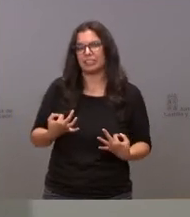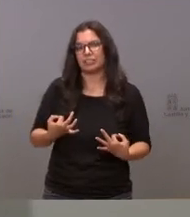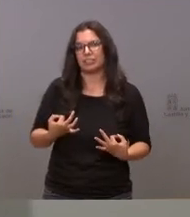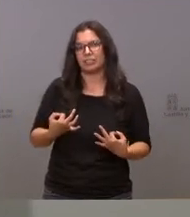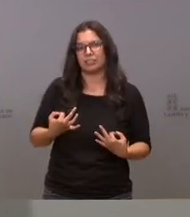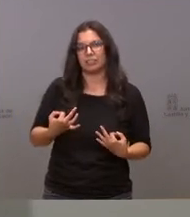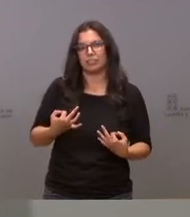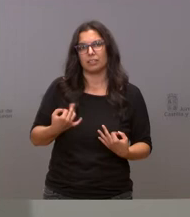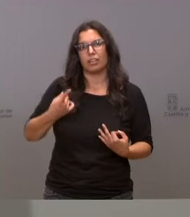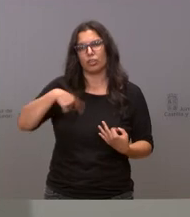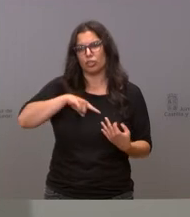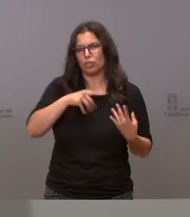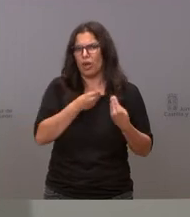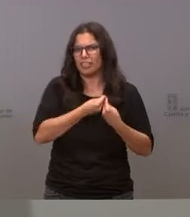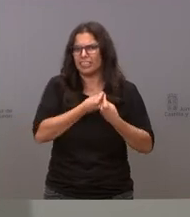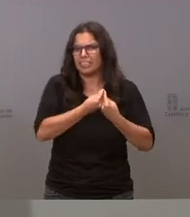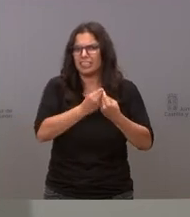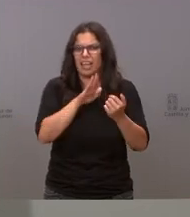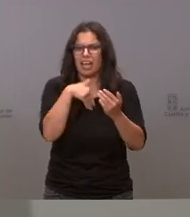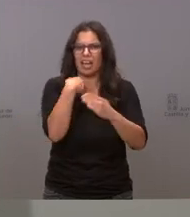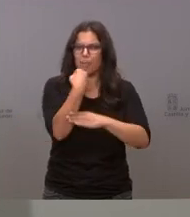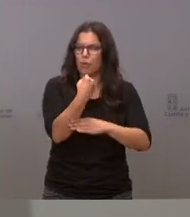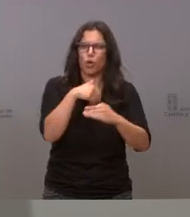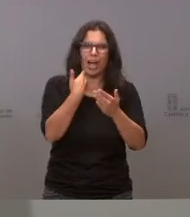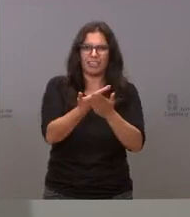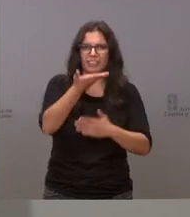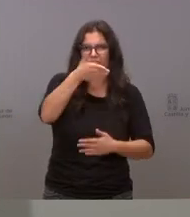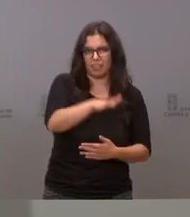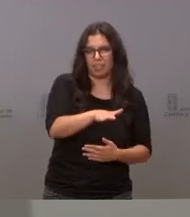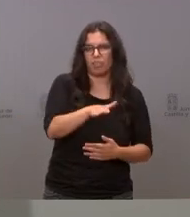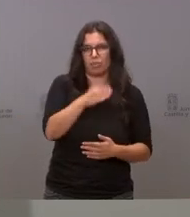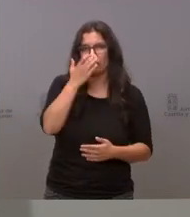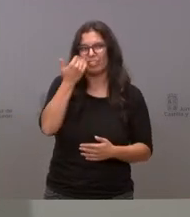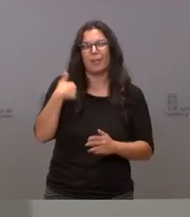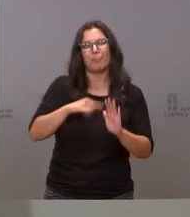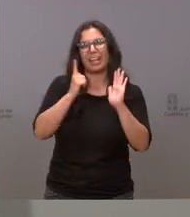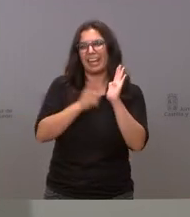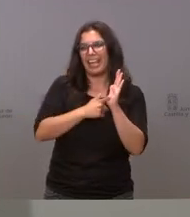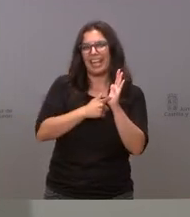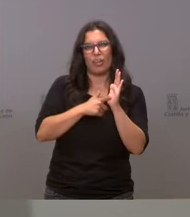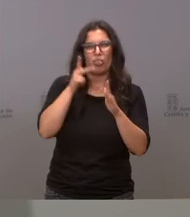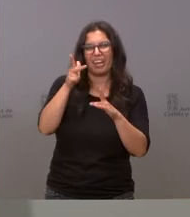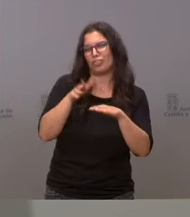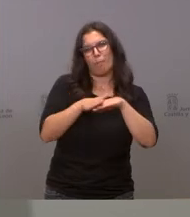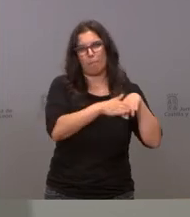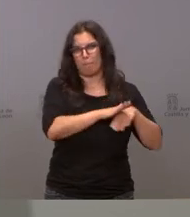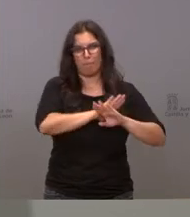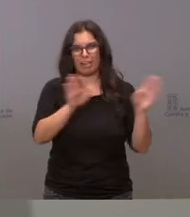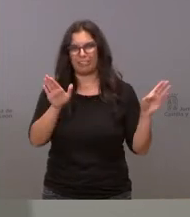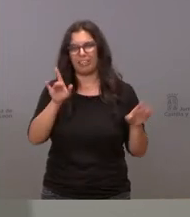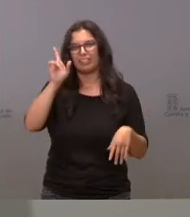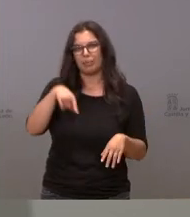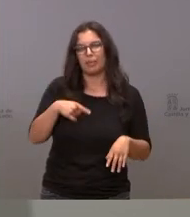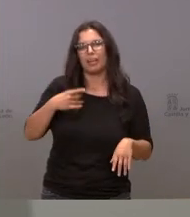acompañarles hasta el último de sus días yo creo que quizás aquí hay una cosa que va más allá de la ley va más allá del derecho que es